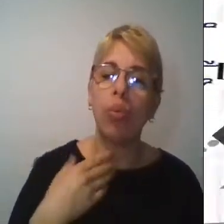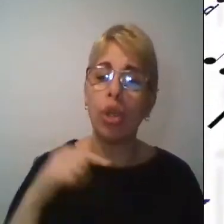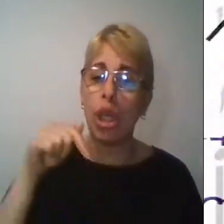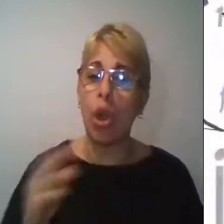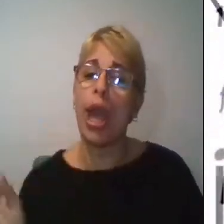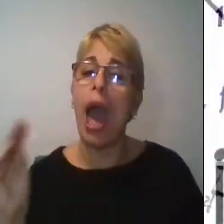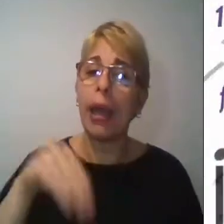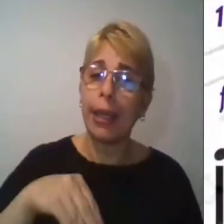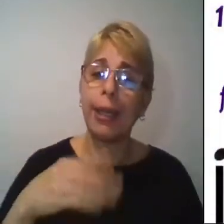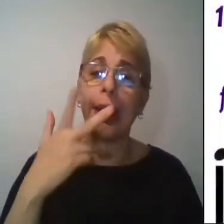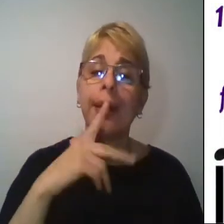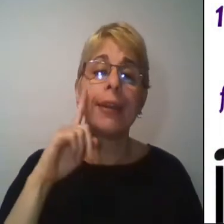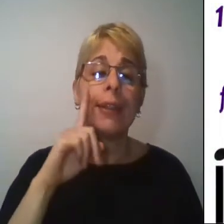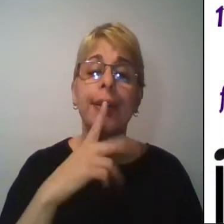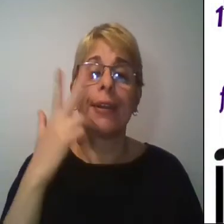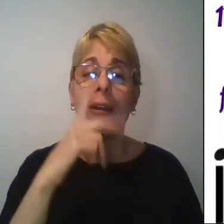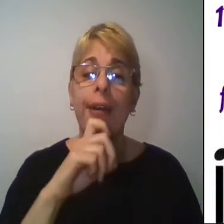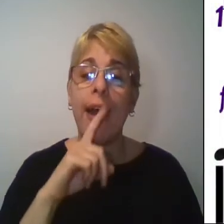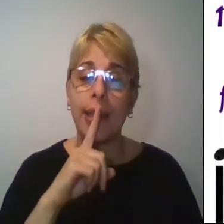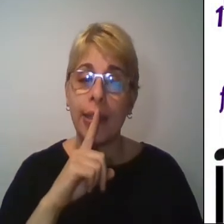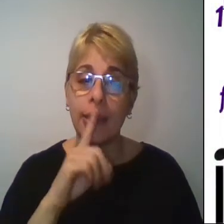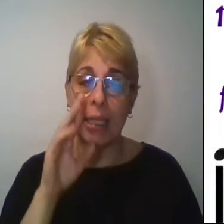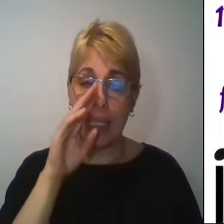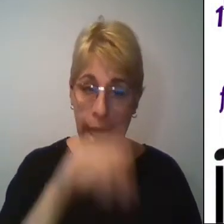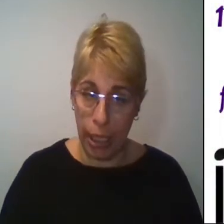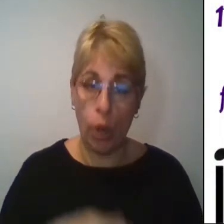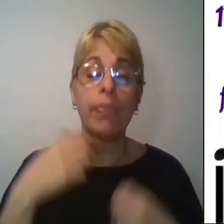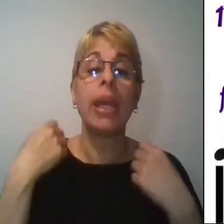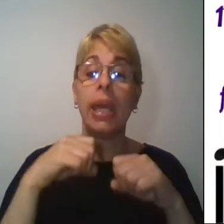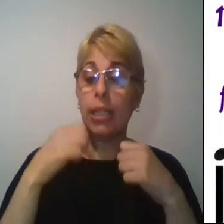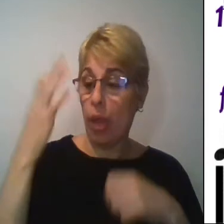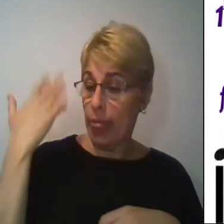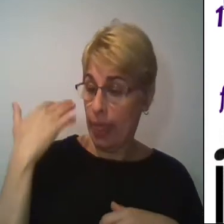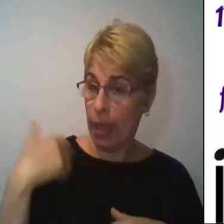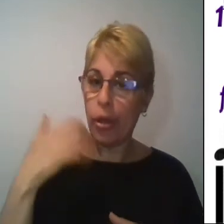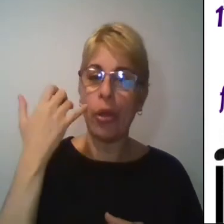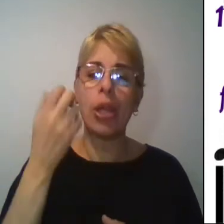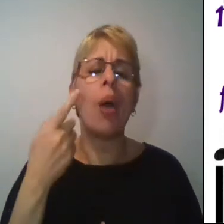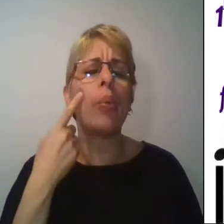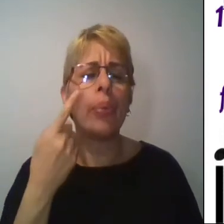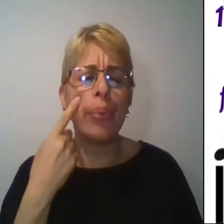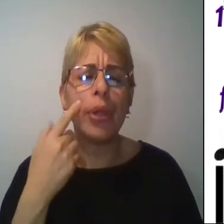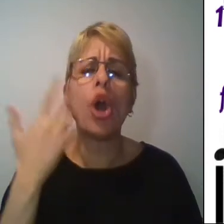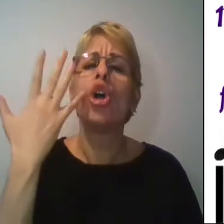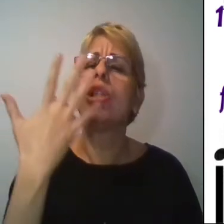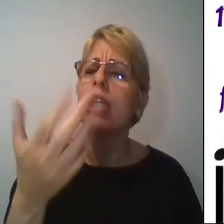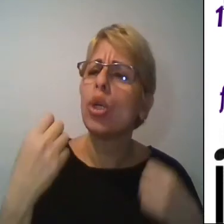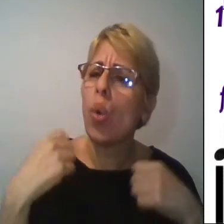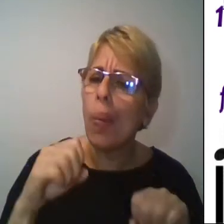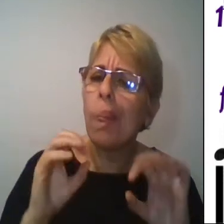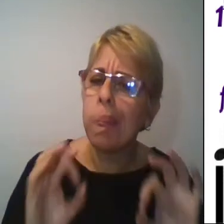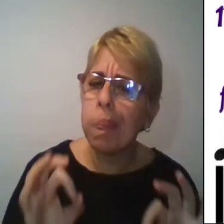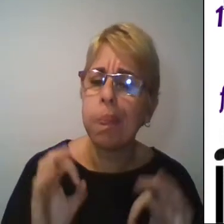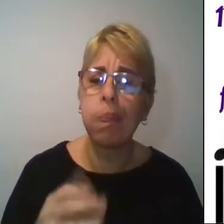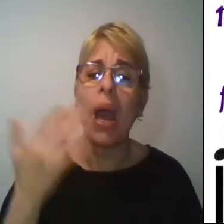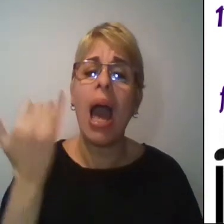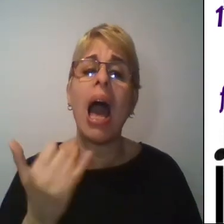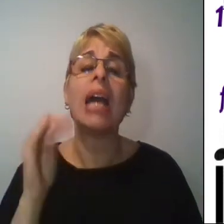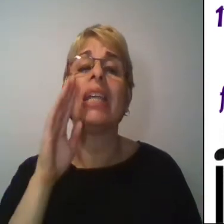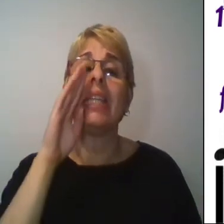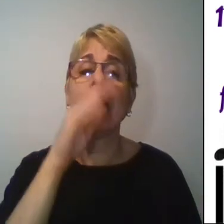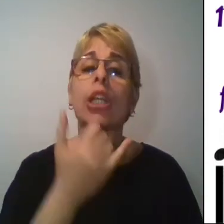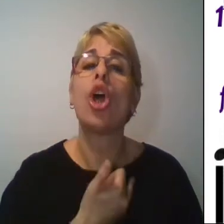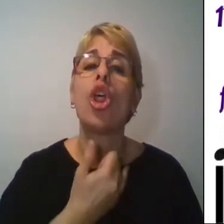a añadir un hi-hat en negra. En ejercicios anteriores habíamos visto cinco ejercicios tenían la negra en el primer